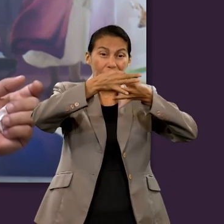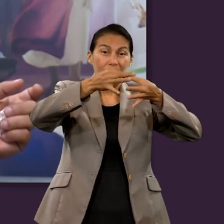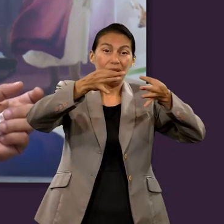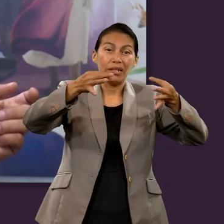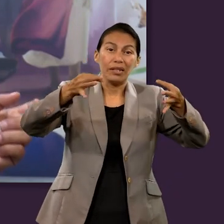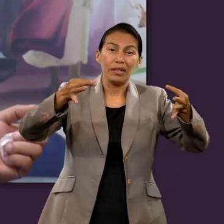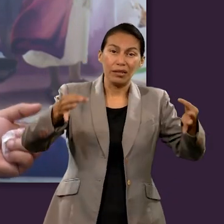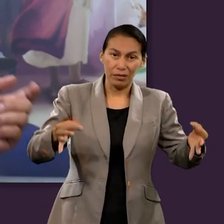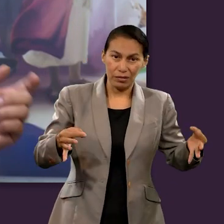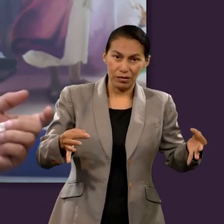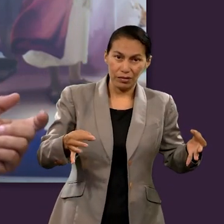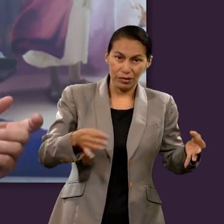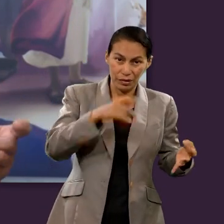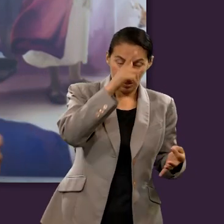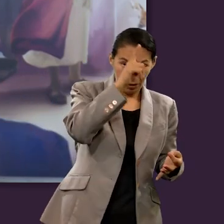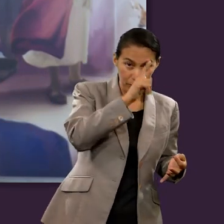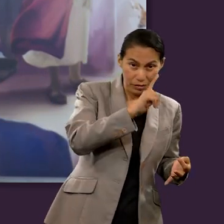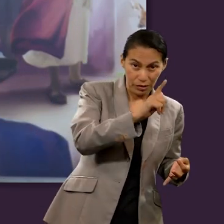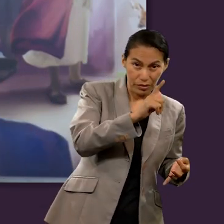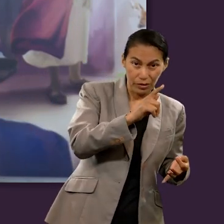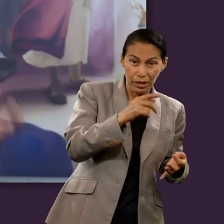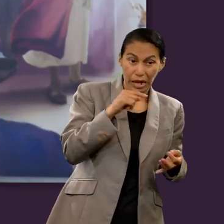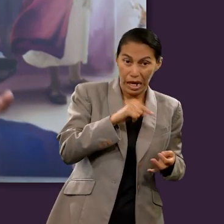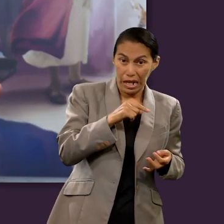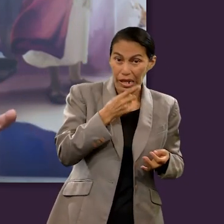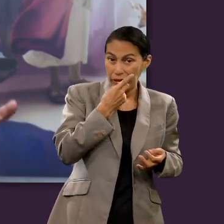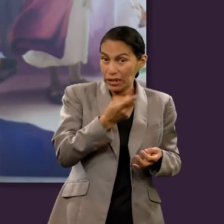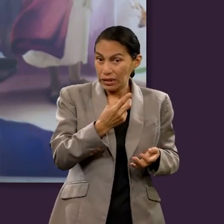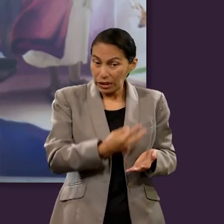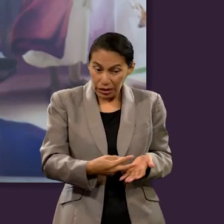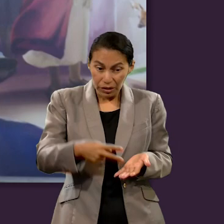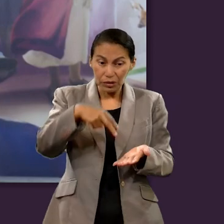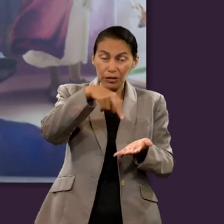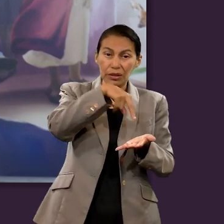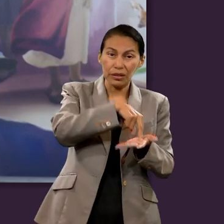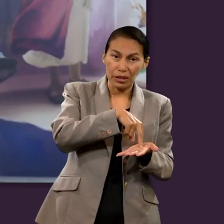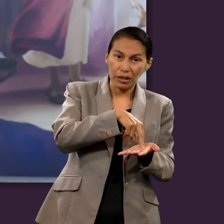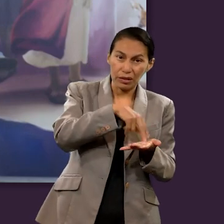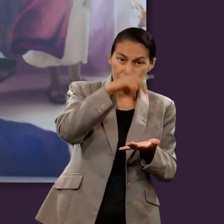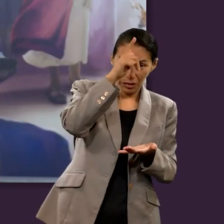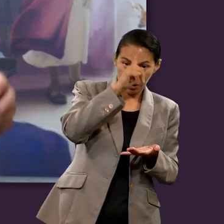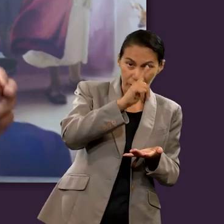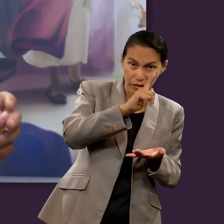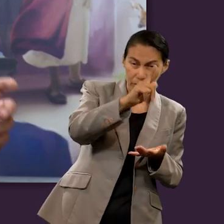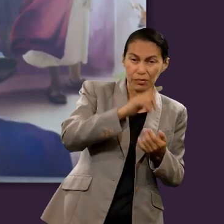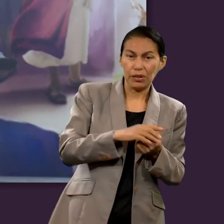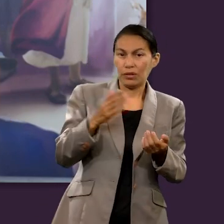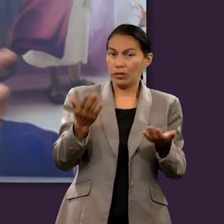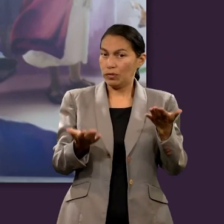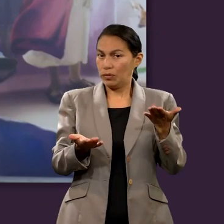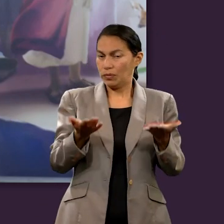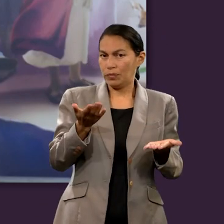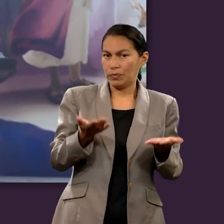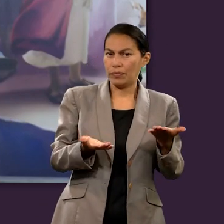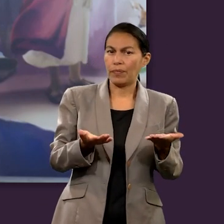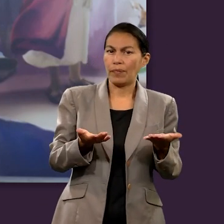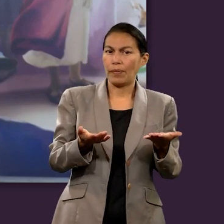espíritu, pero también dice que fue resucitado en el espíritu. Y hay también una